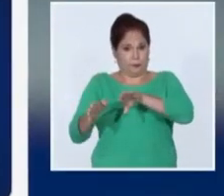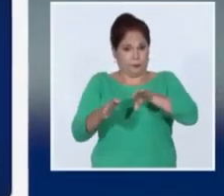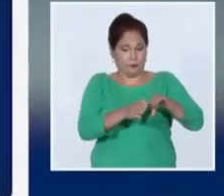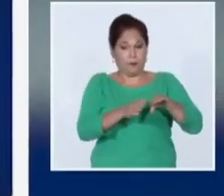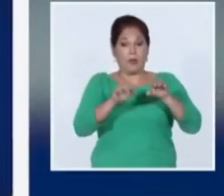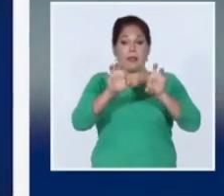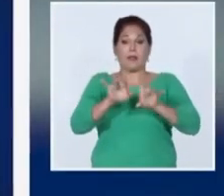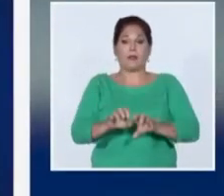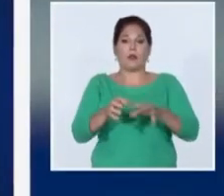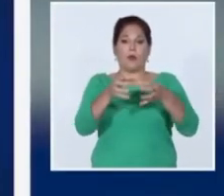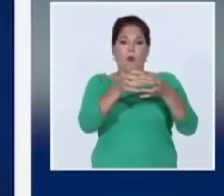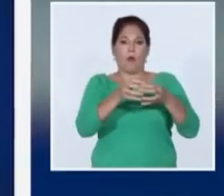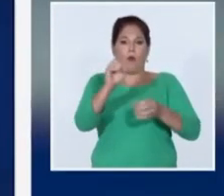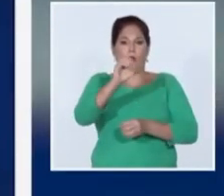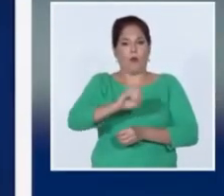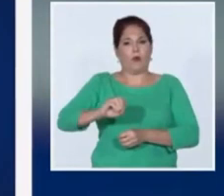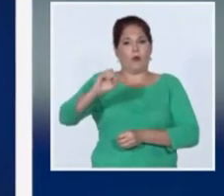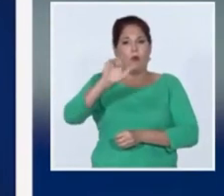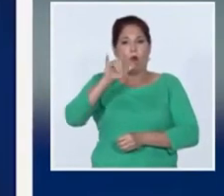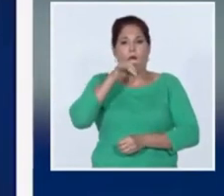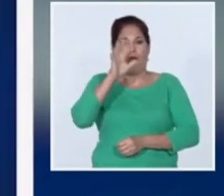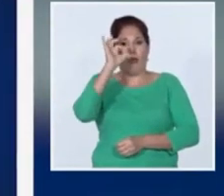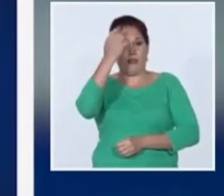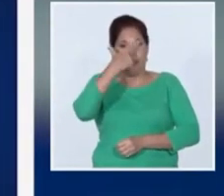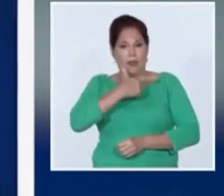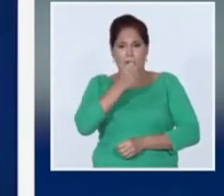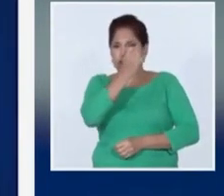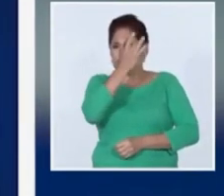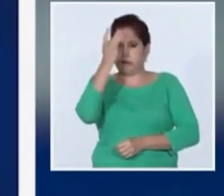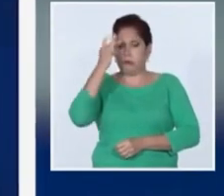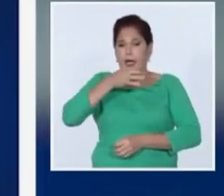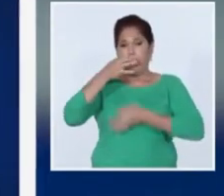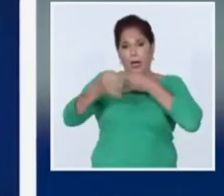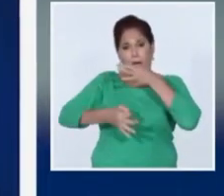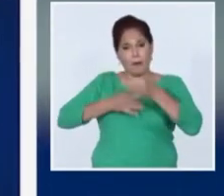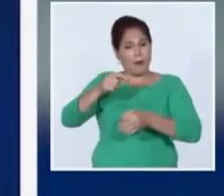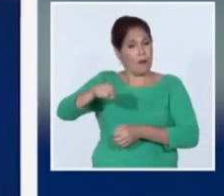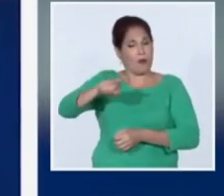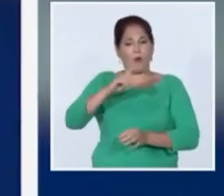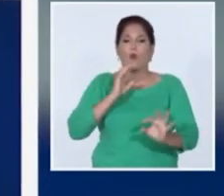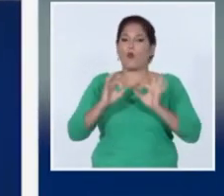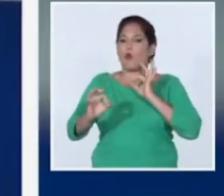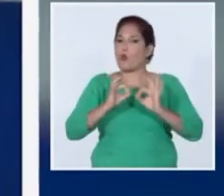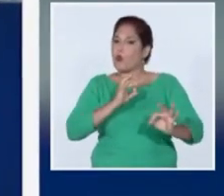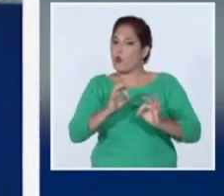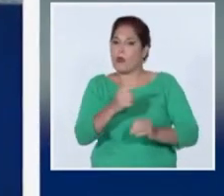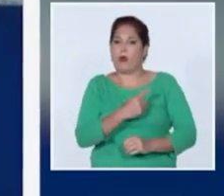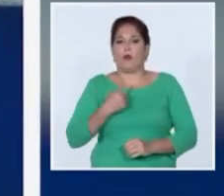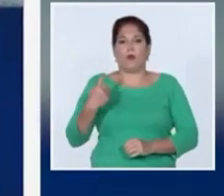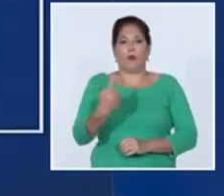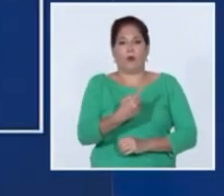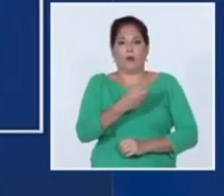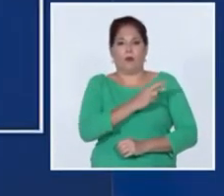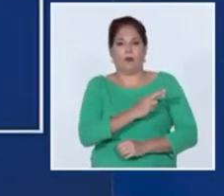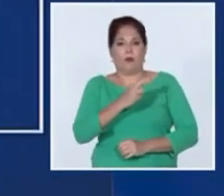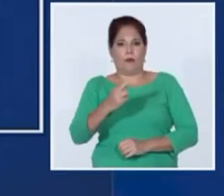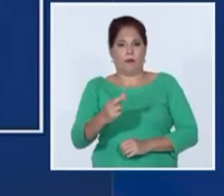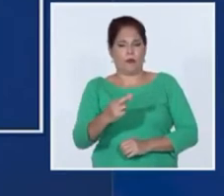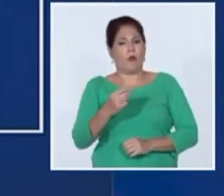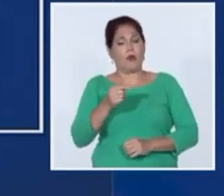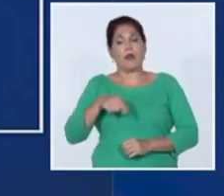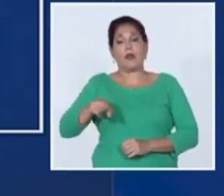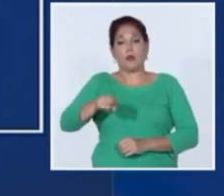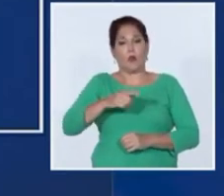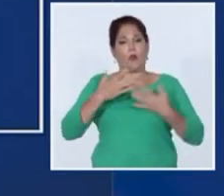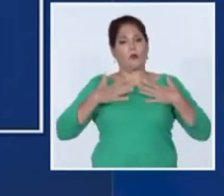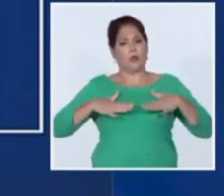partido Roberto Morales Ojeda también congratuló a quienes catalogó como salvaguardas de nuestra patria y de la tranquilidad de